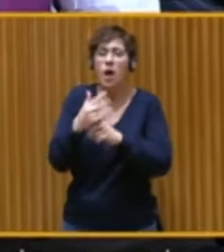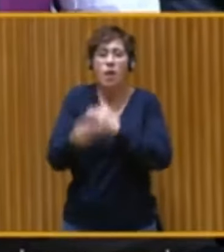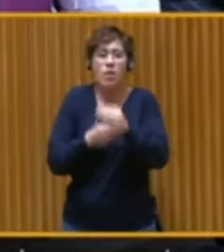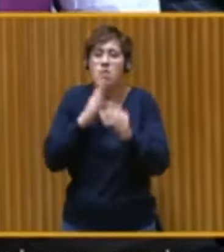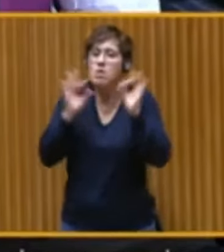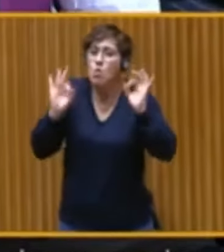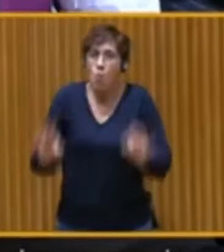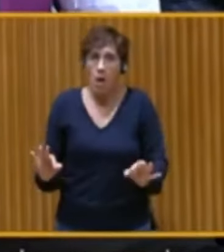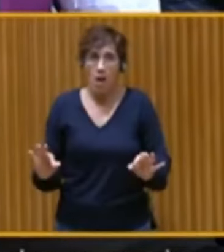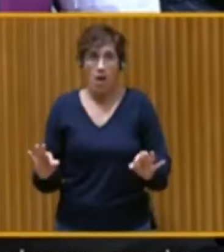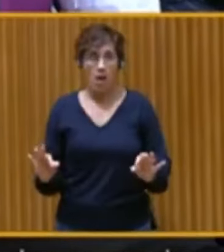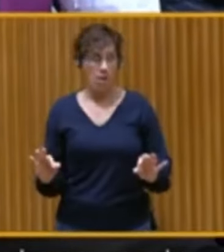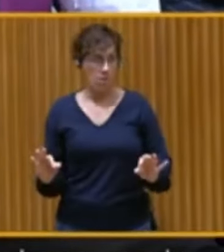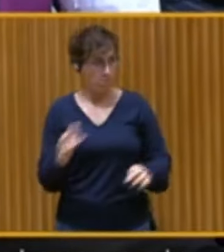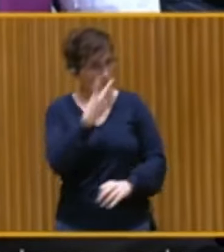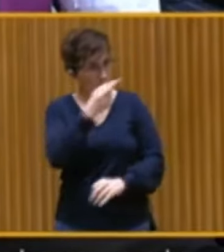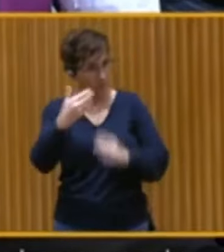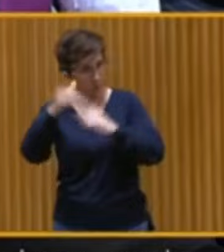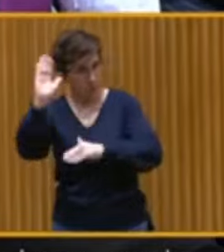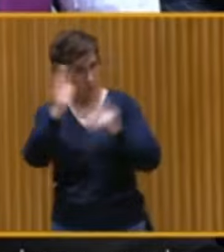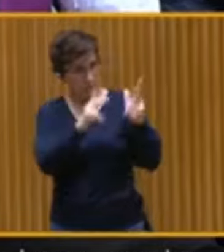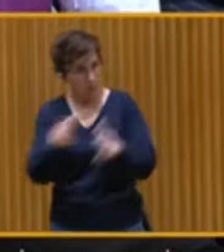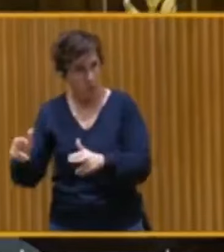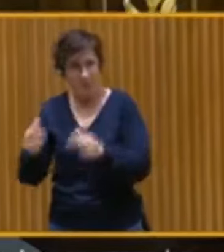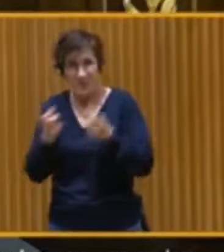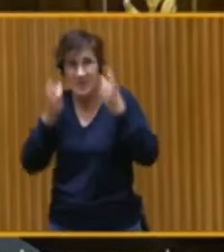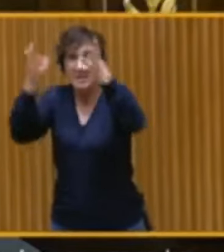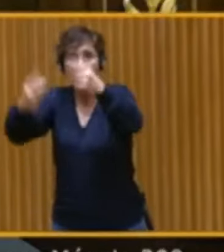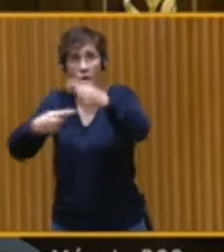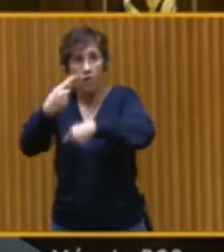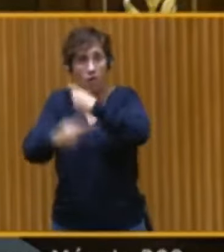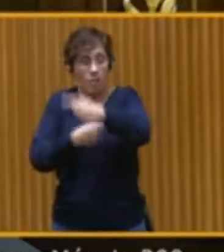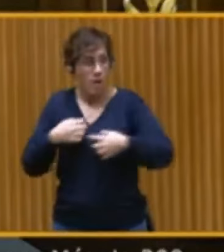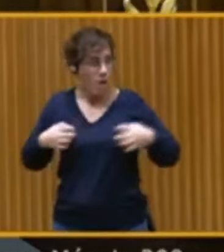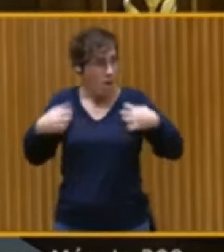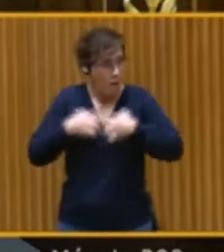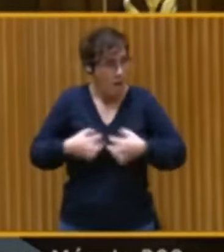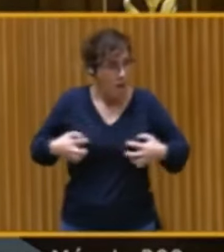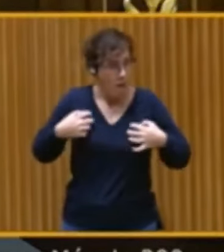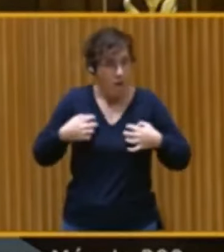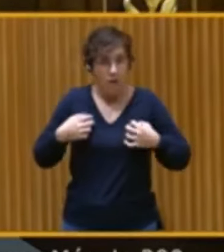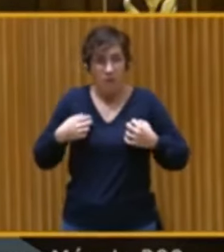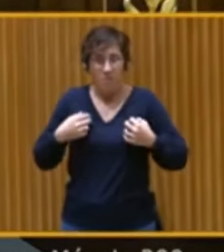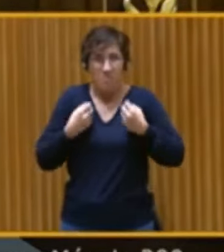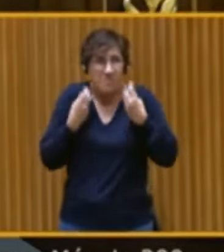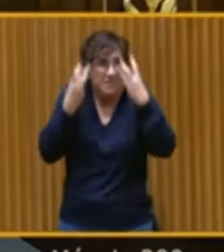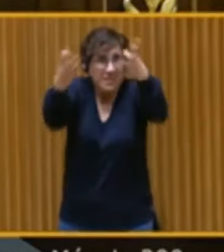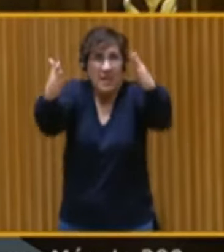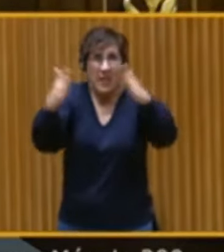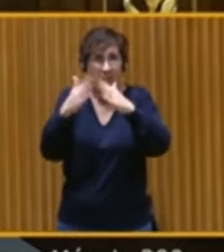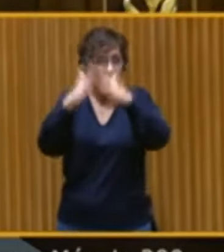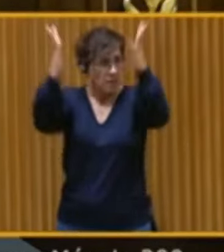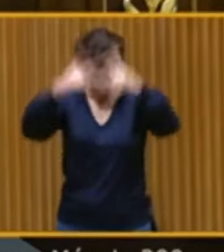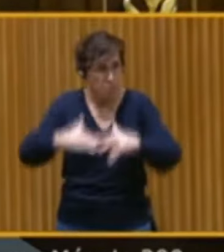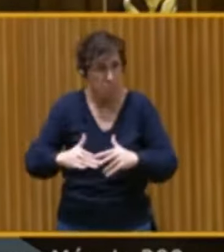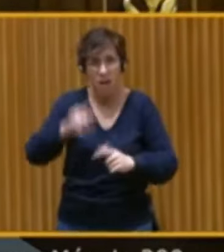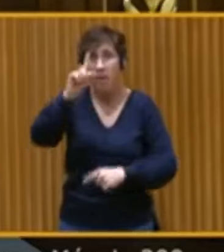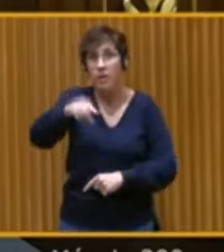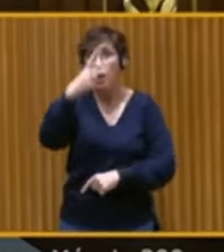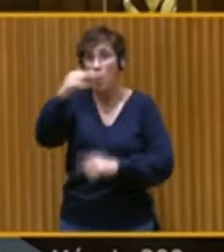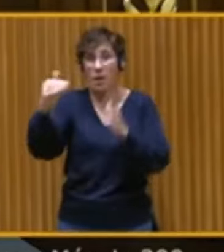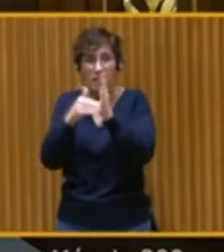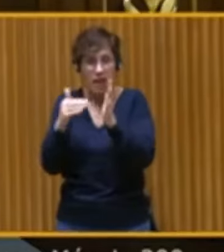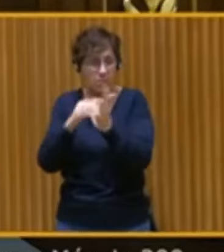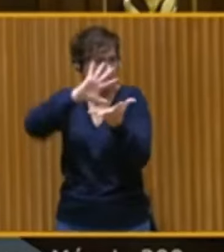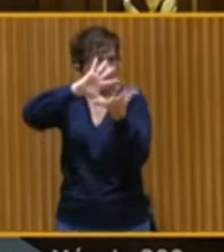Más de 200 fallecidos, cientos de familias desesperadas, miles de viviendas destruidos, 120.000 coches